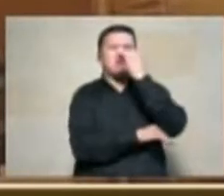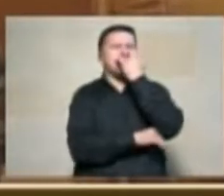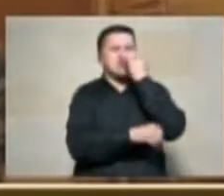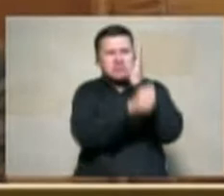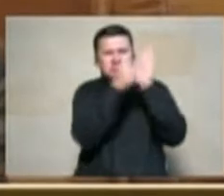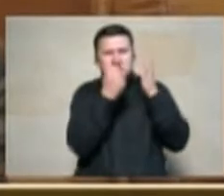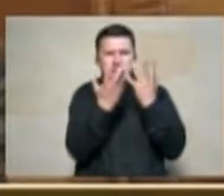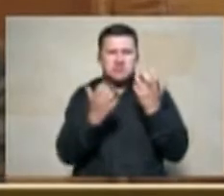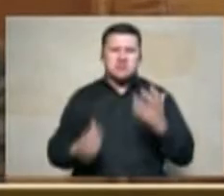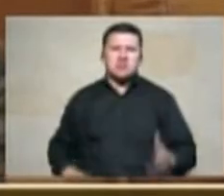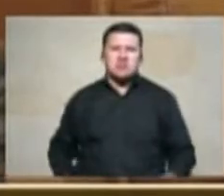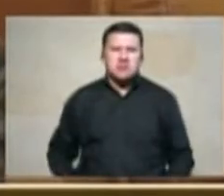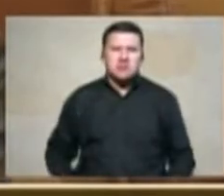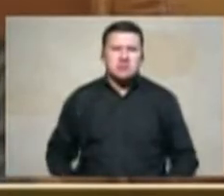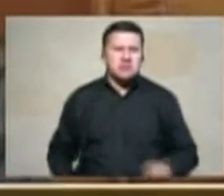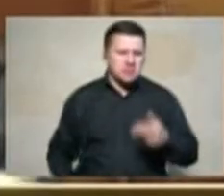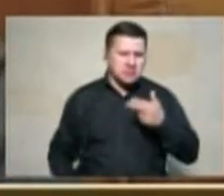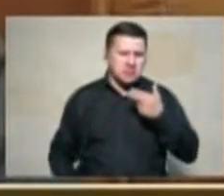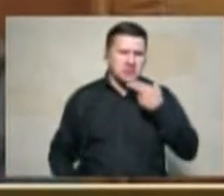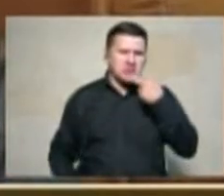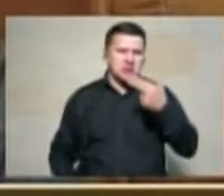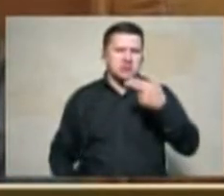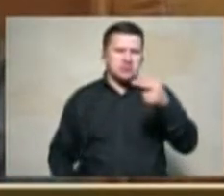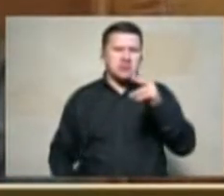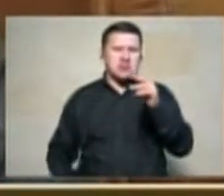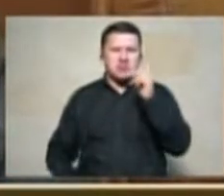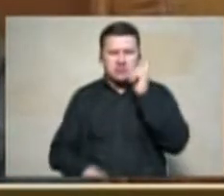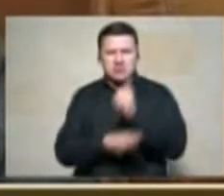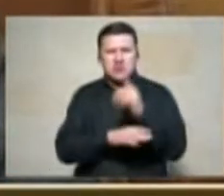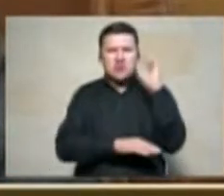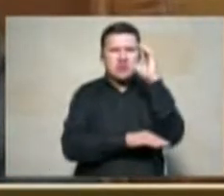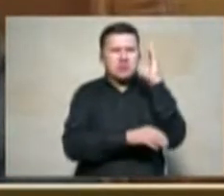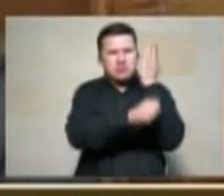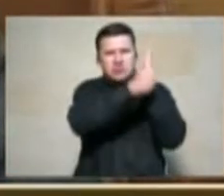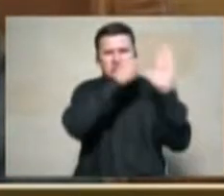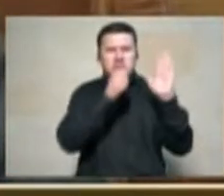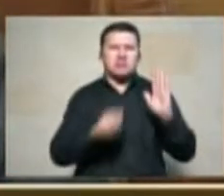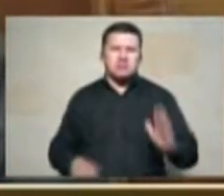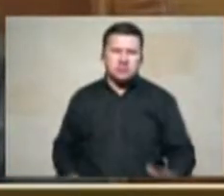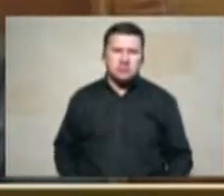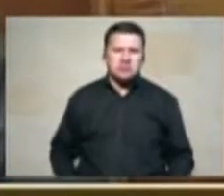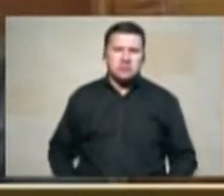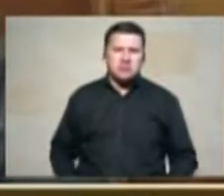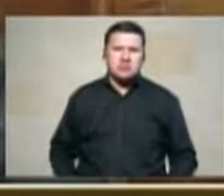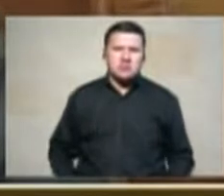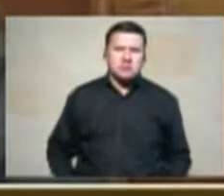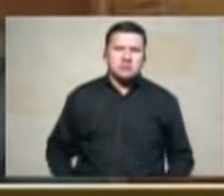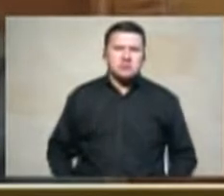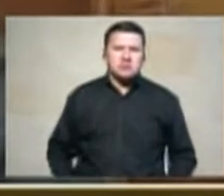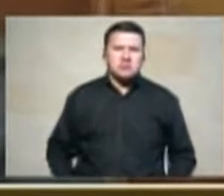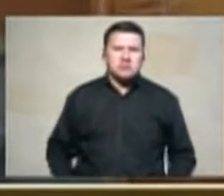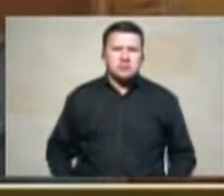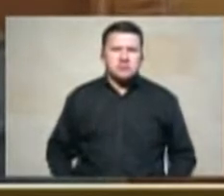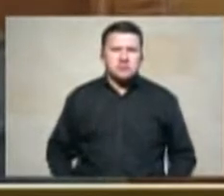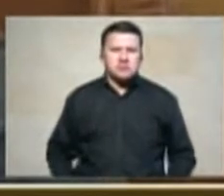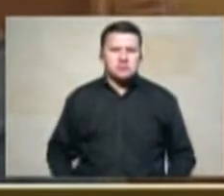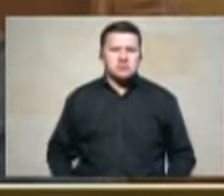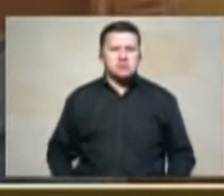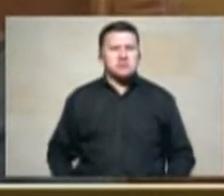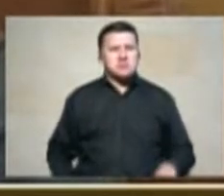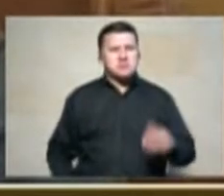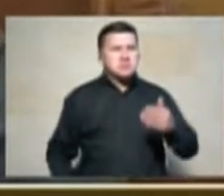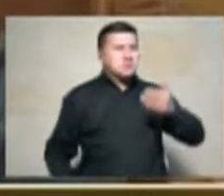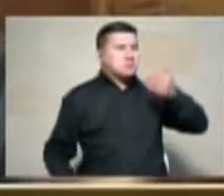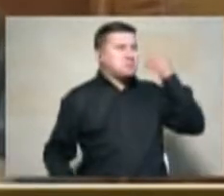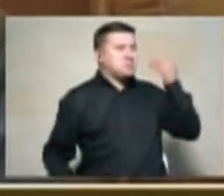y la historia de lo que ha pasado en Colombia pues tiene unas cifras